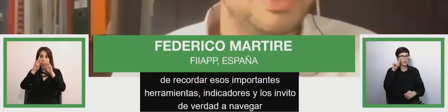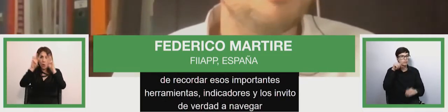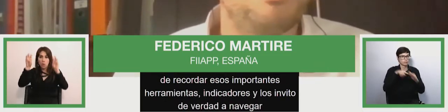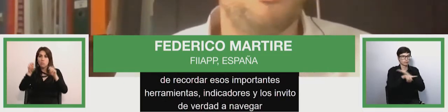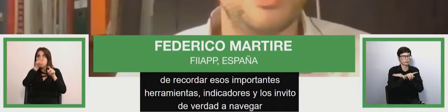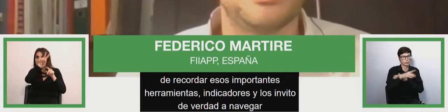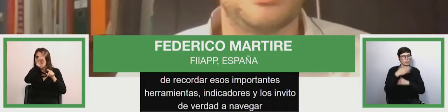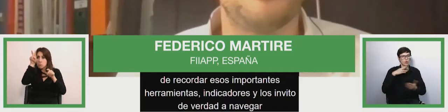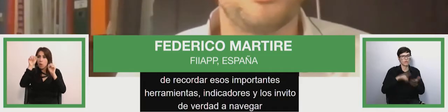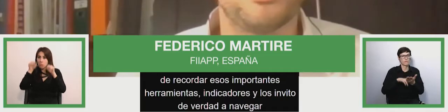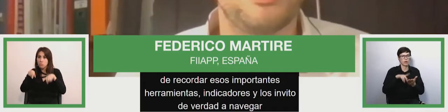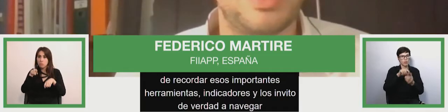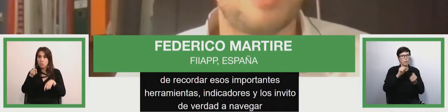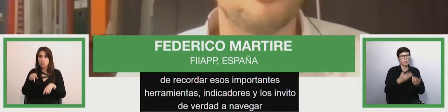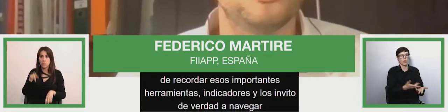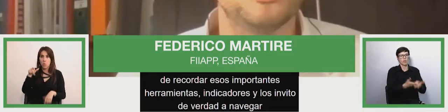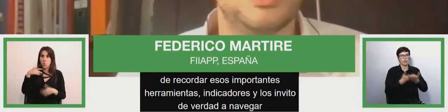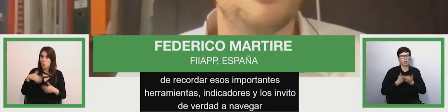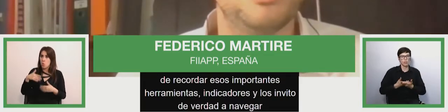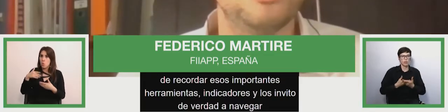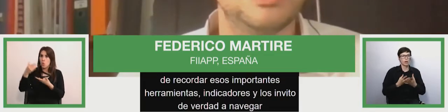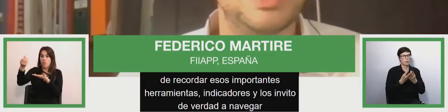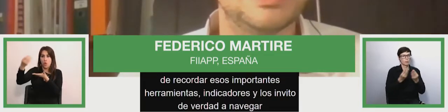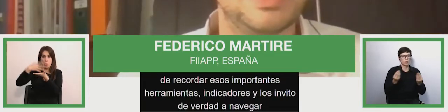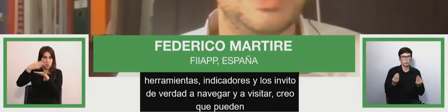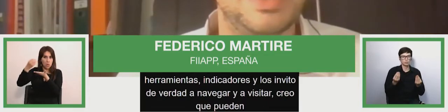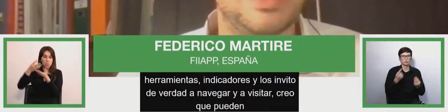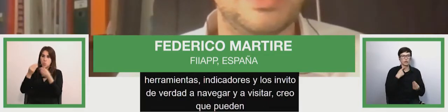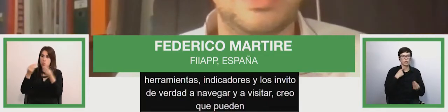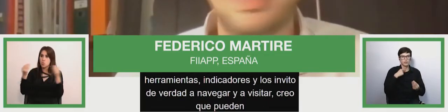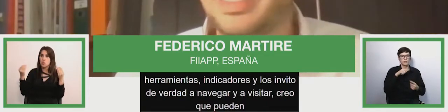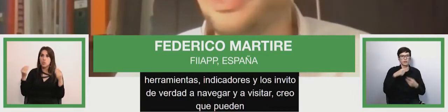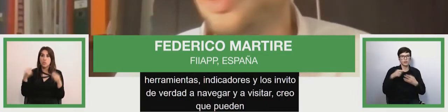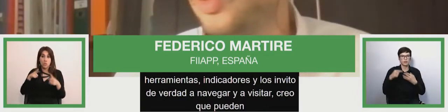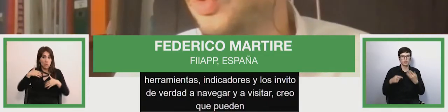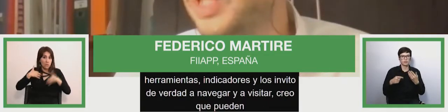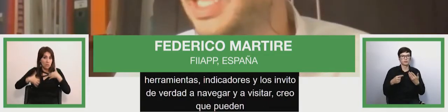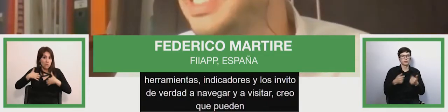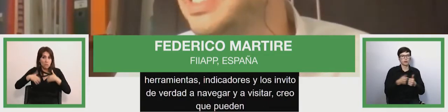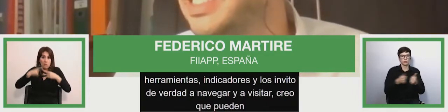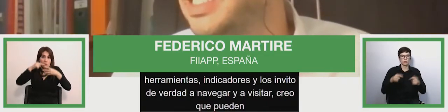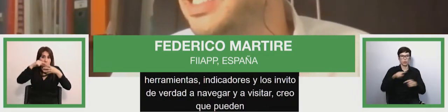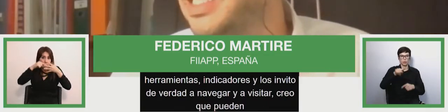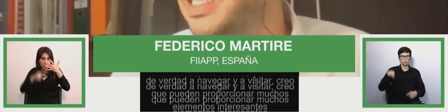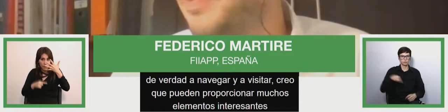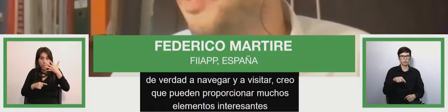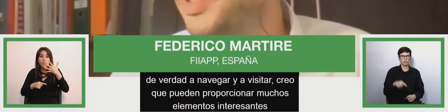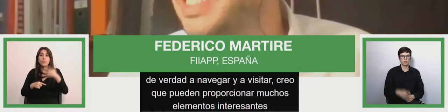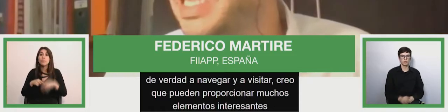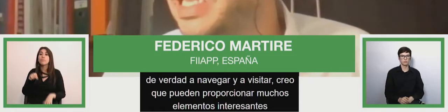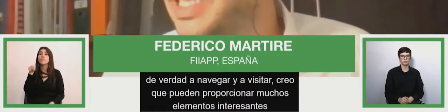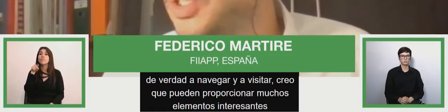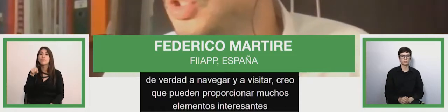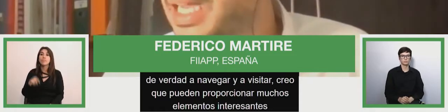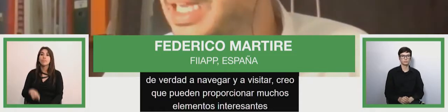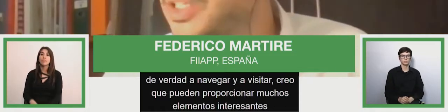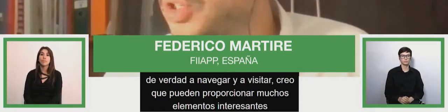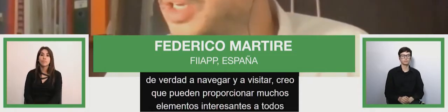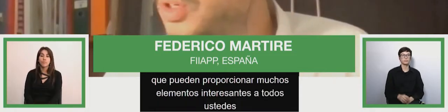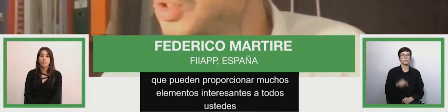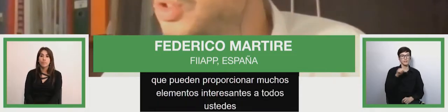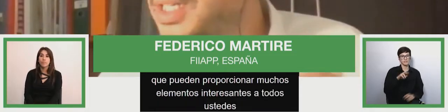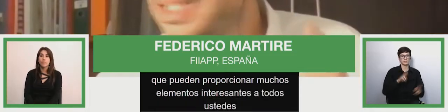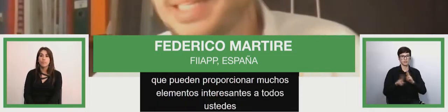porque creo que pueden proporcionar muchos elementos interesantes a todos ustedes. Pues esto se